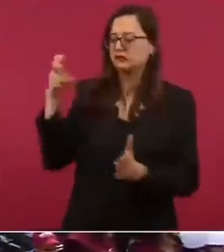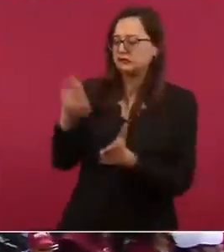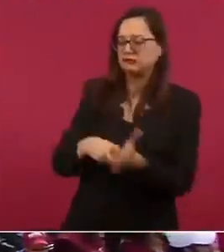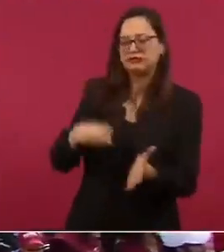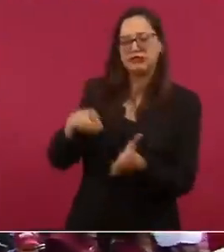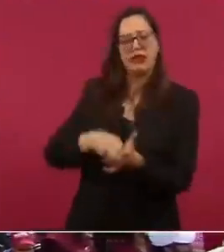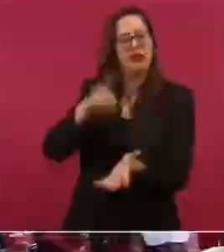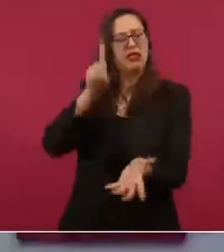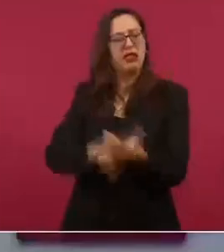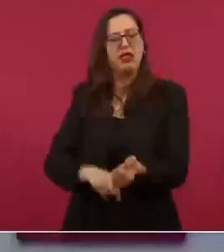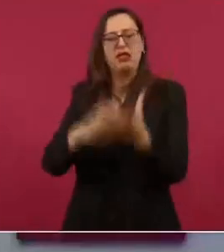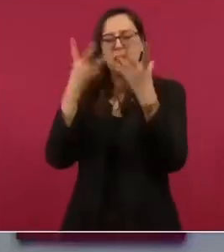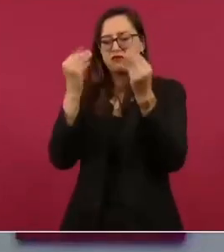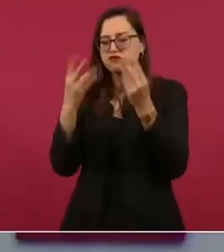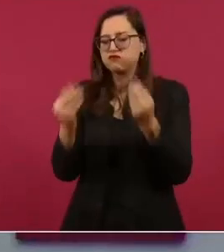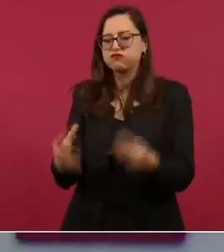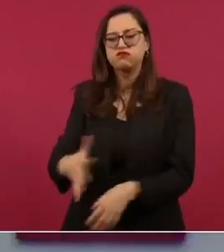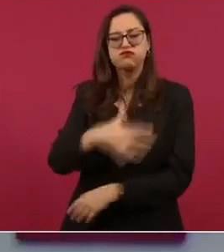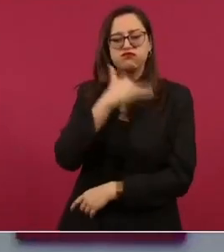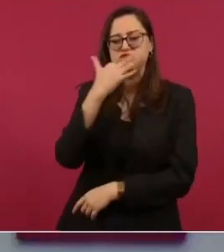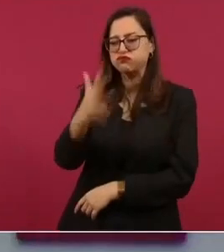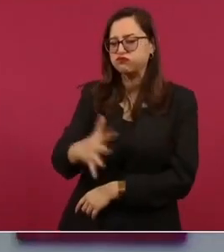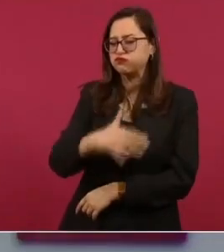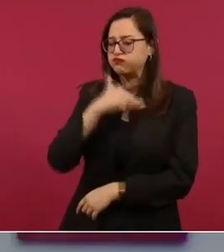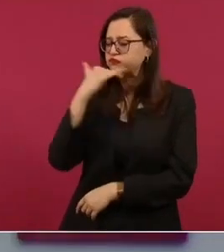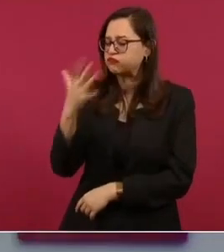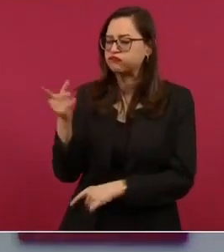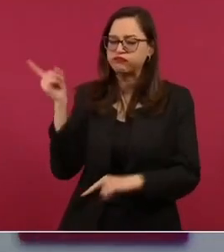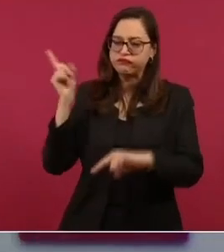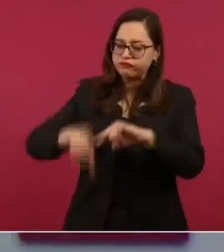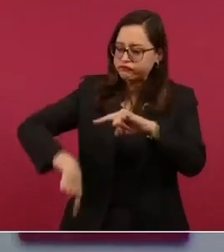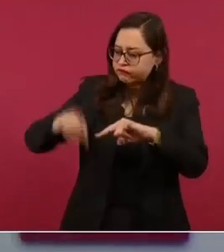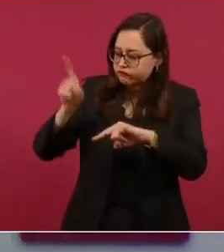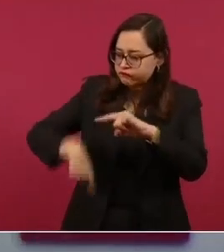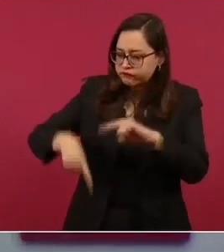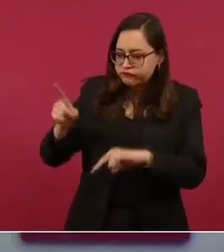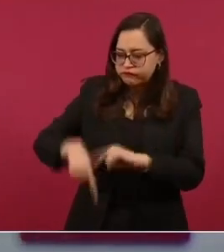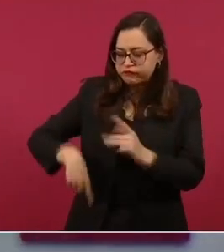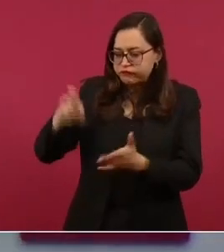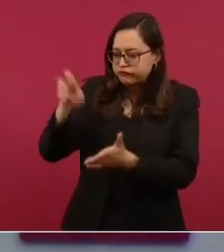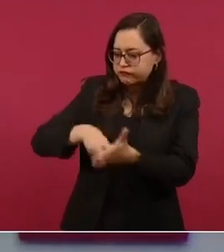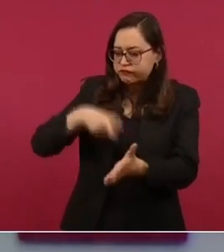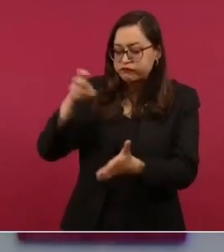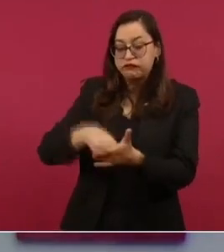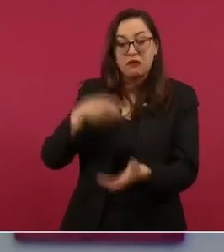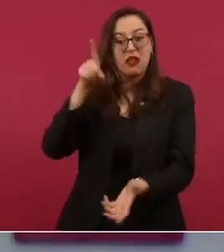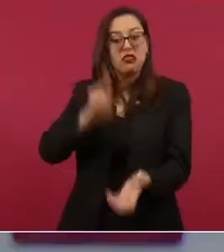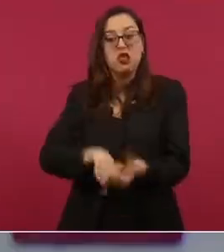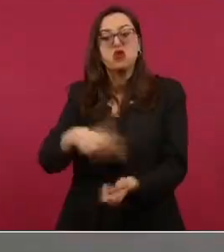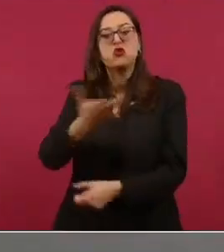corrupción y rescatándolo del esquema privatizador